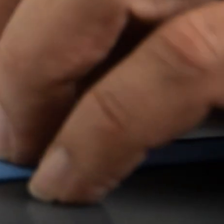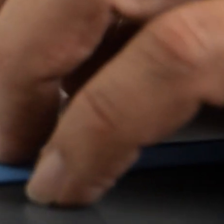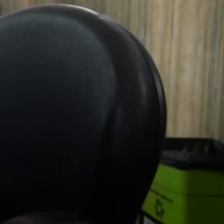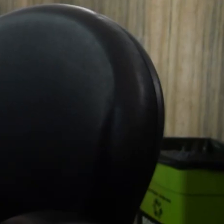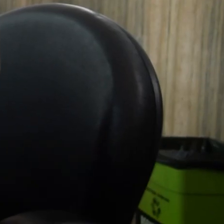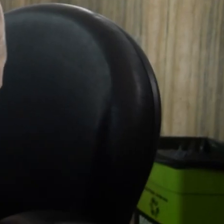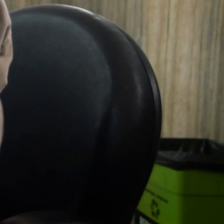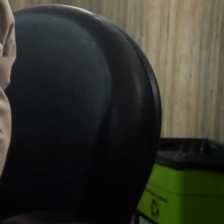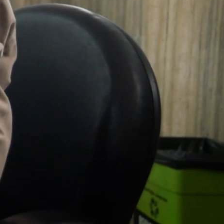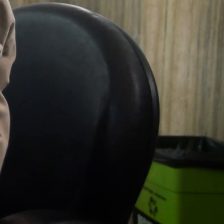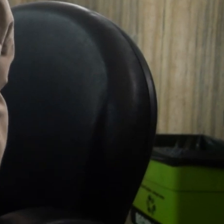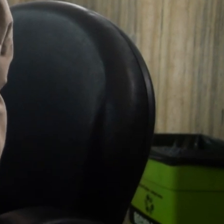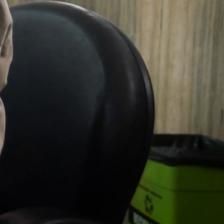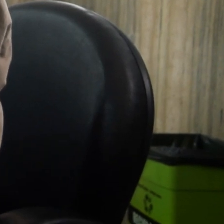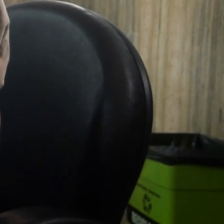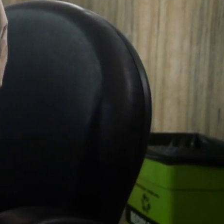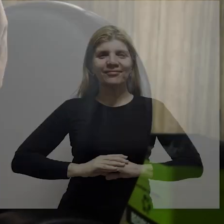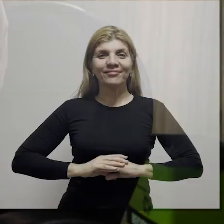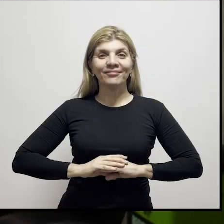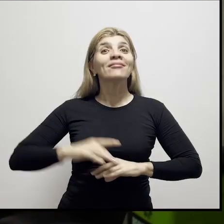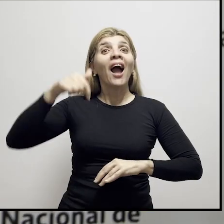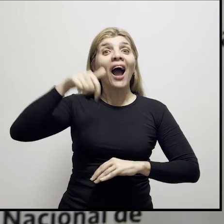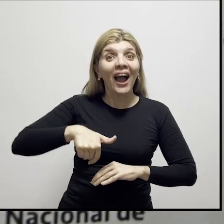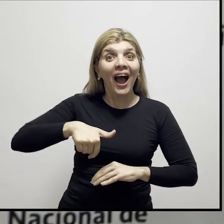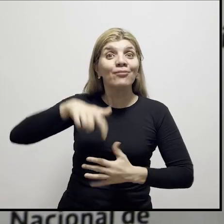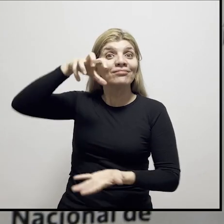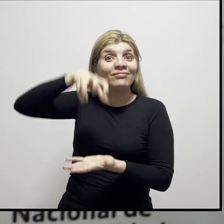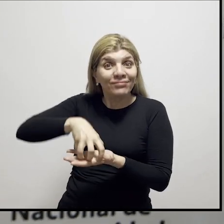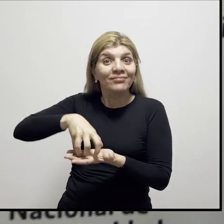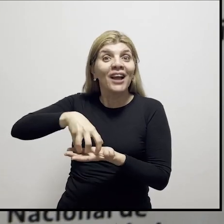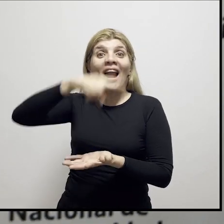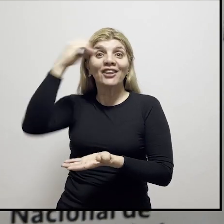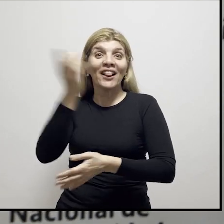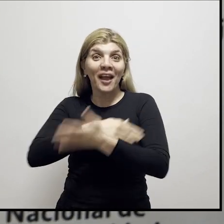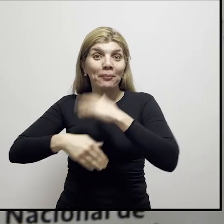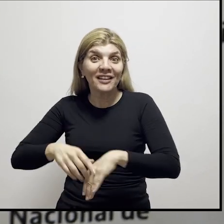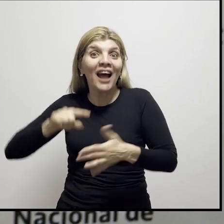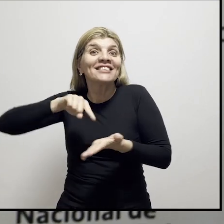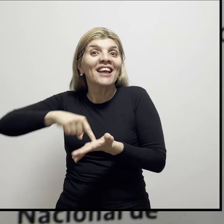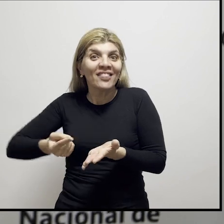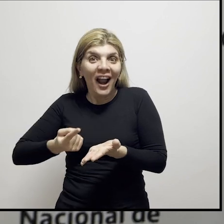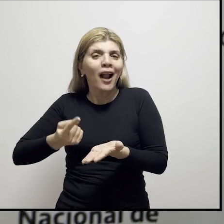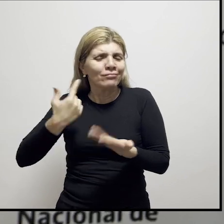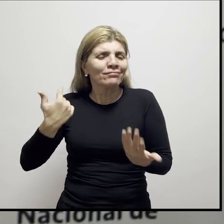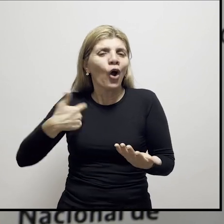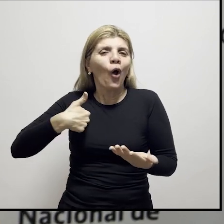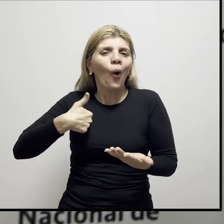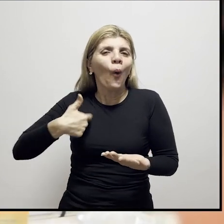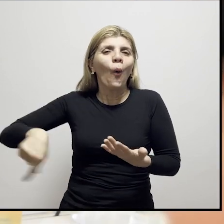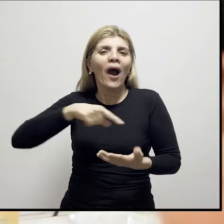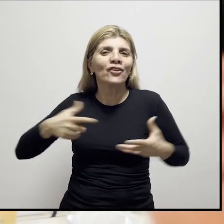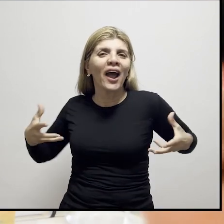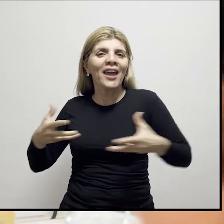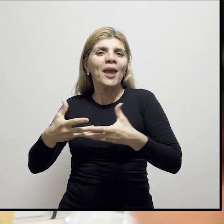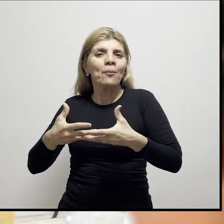Andis, está leyendo un texto en braille. Aquí, en la sede central de la Agencia Nacional de Discapacidad, está funcionando nuestro equipo